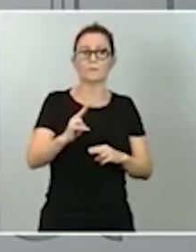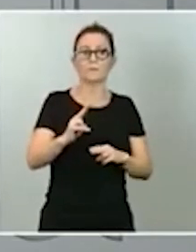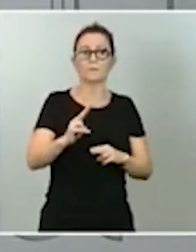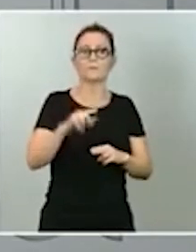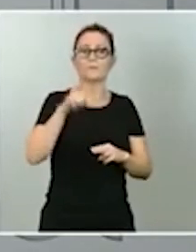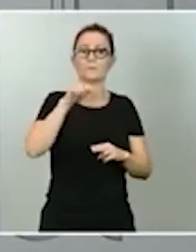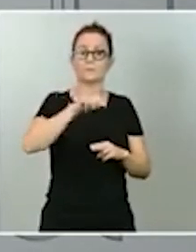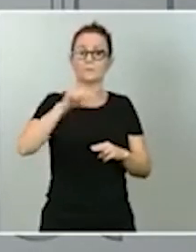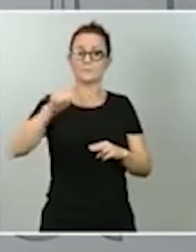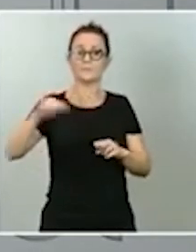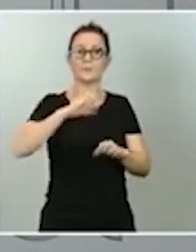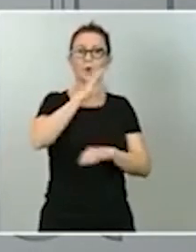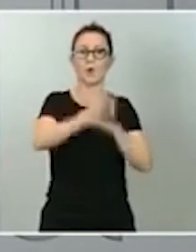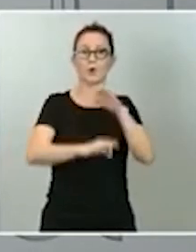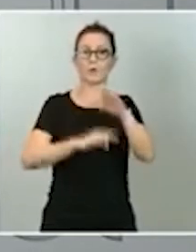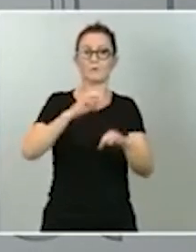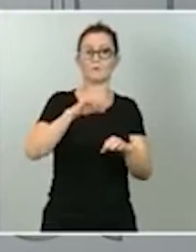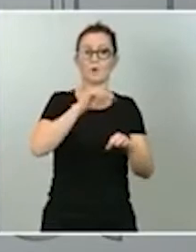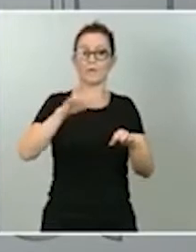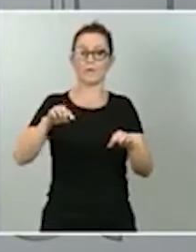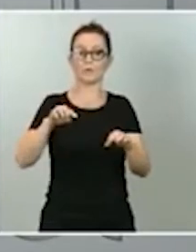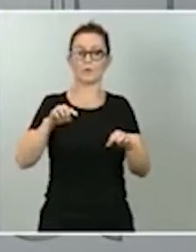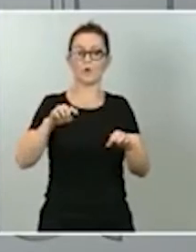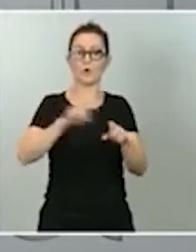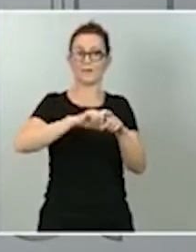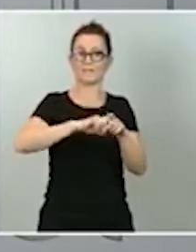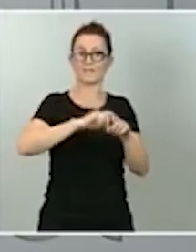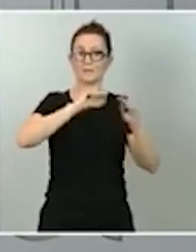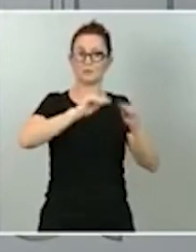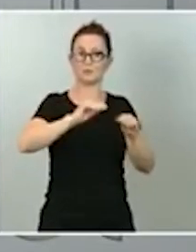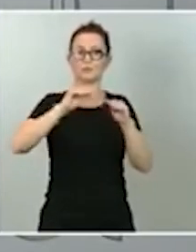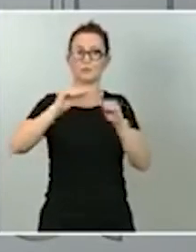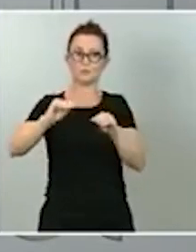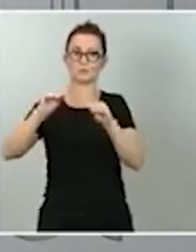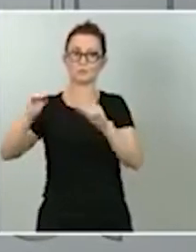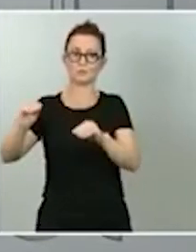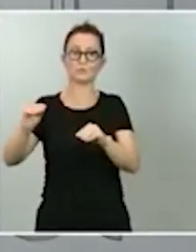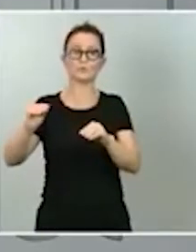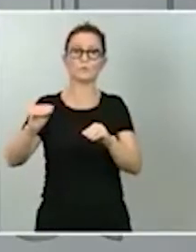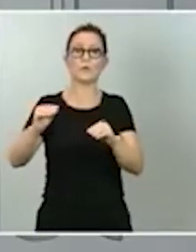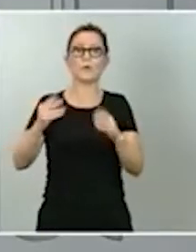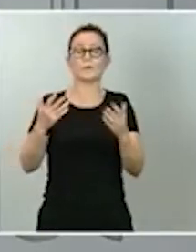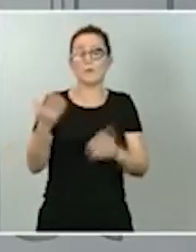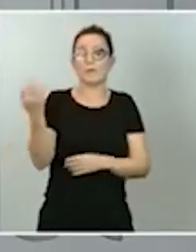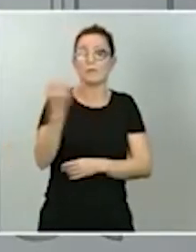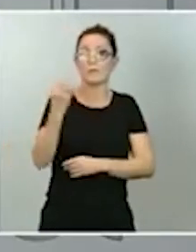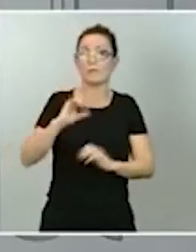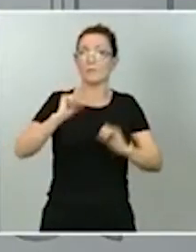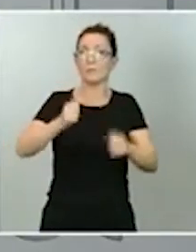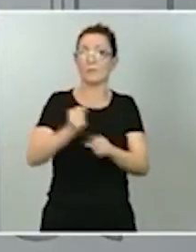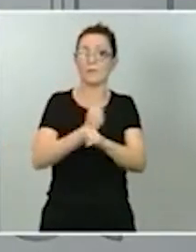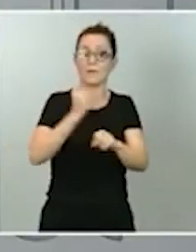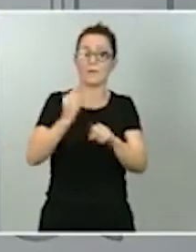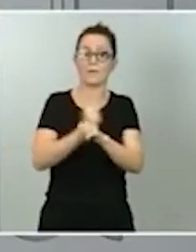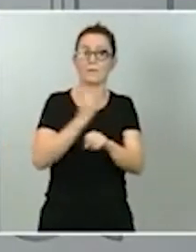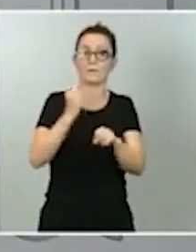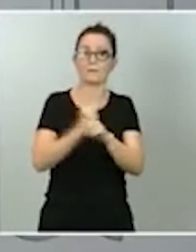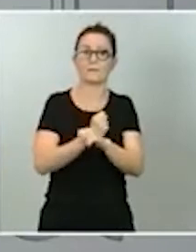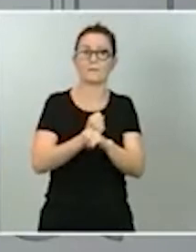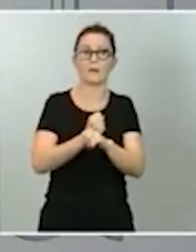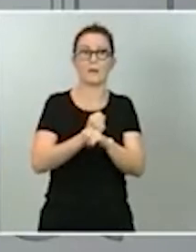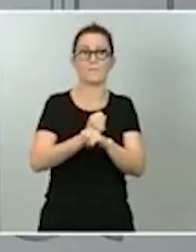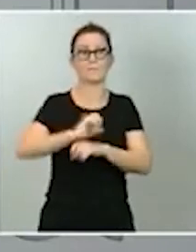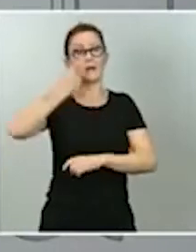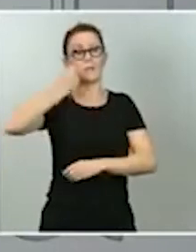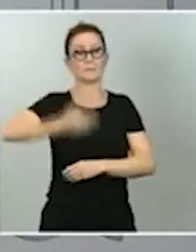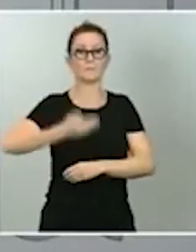singularidad y que, por tanto, tenemos que ir empezando a trabajar, en este caso, en lo que es tan importante como el órgano de gobierno de